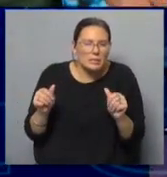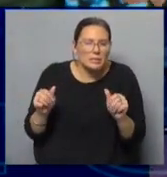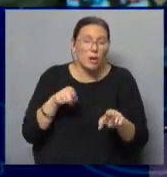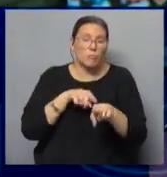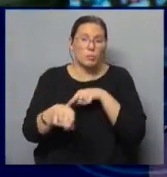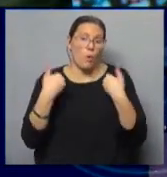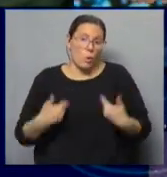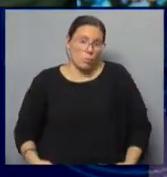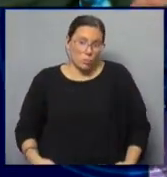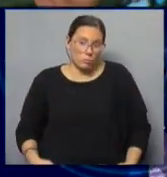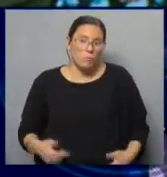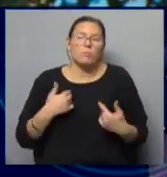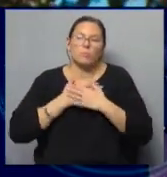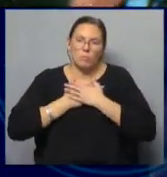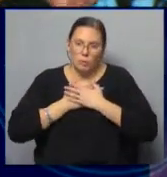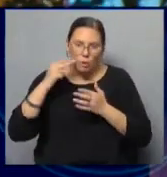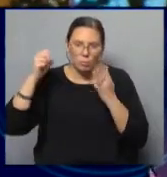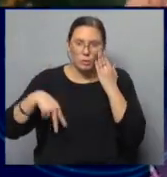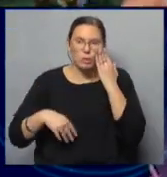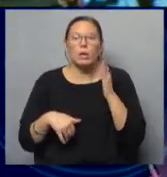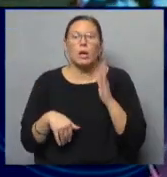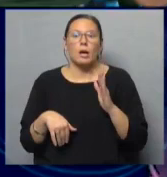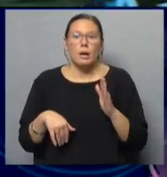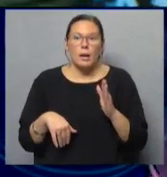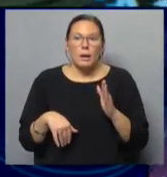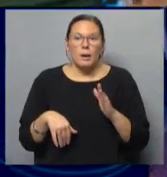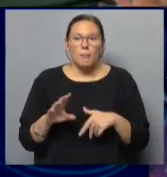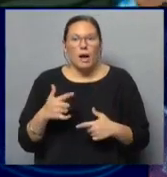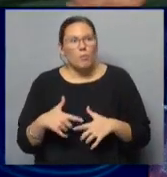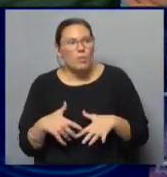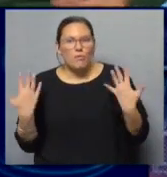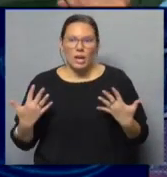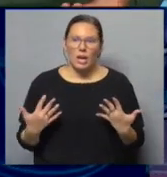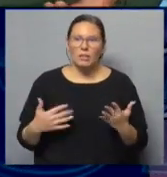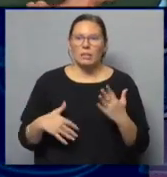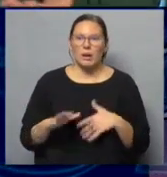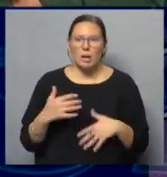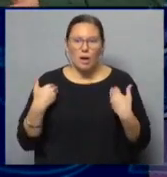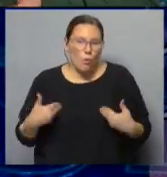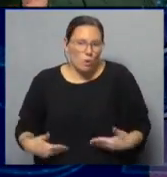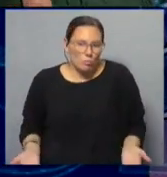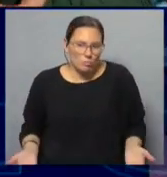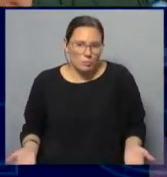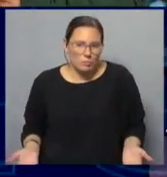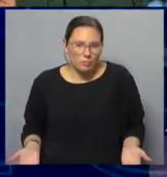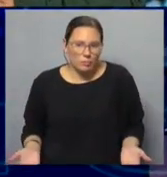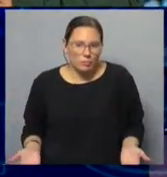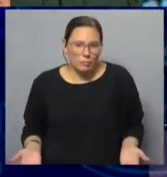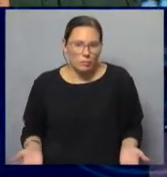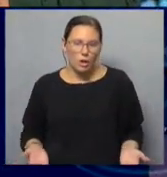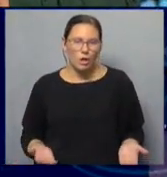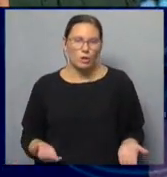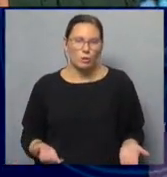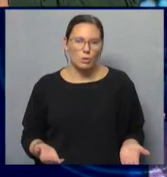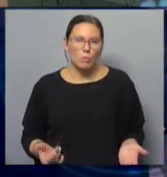está el cuerpo, para mí por lo menos. Entonces hay una cosa más celebratoria y más física. Entonces no le